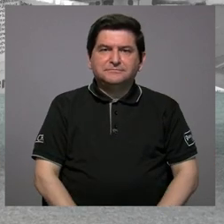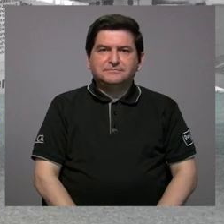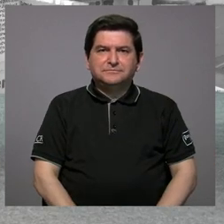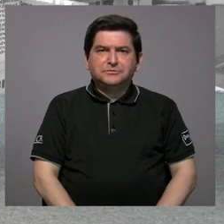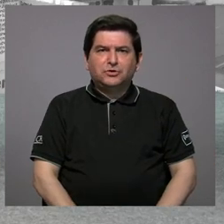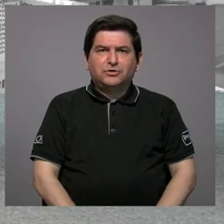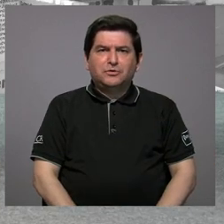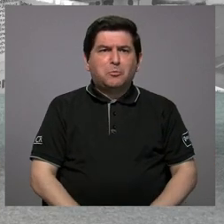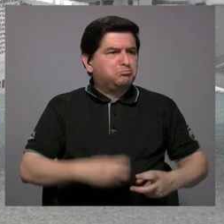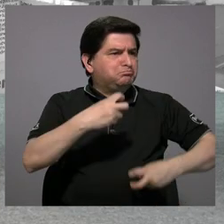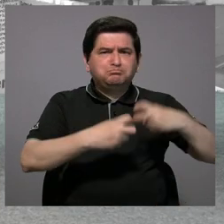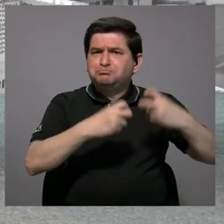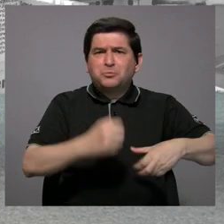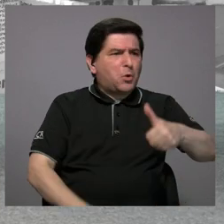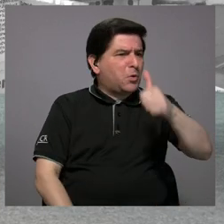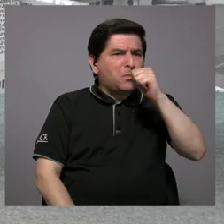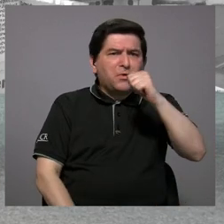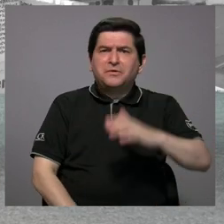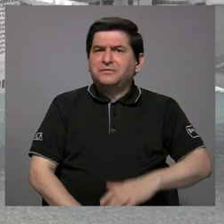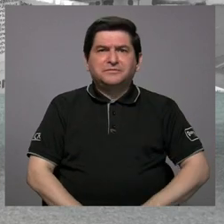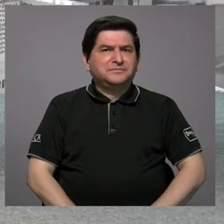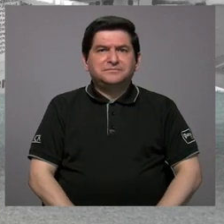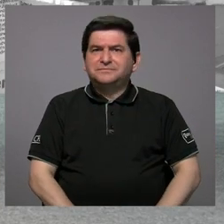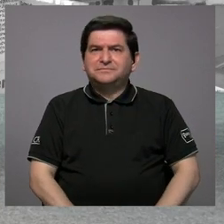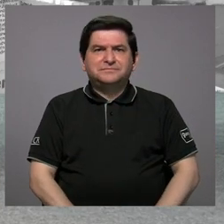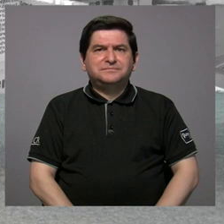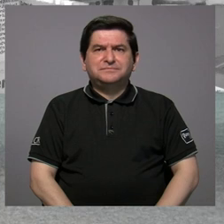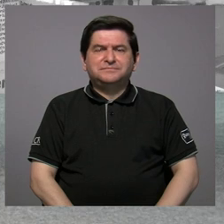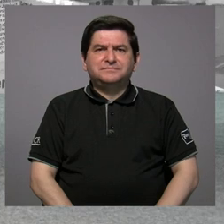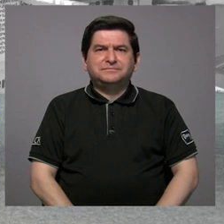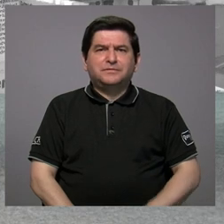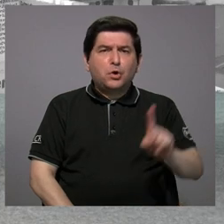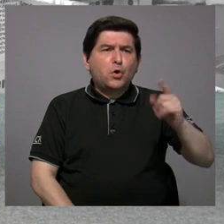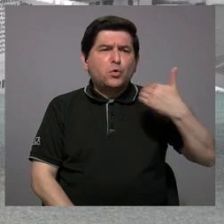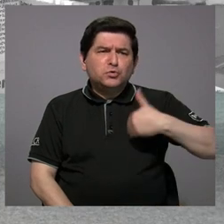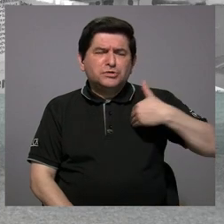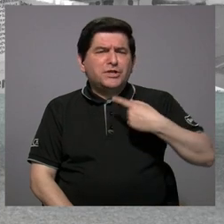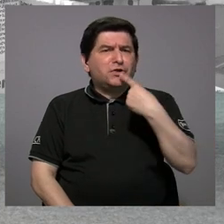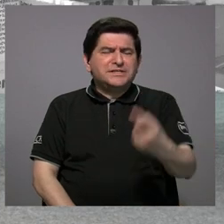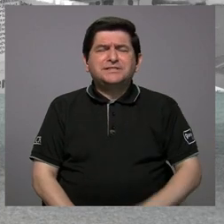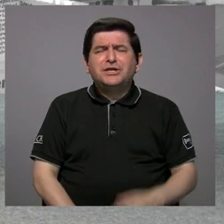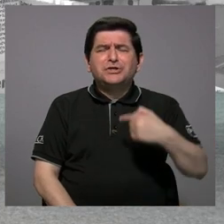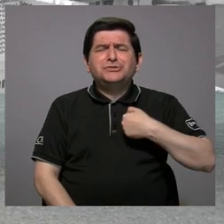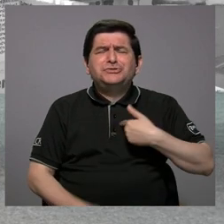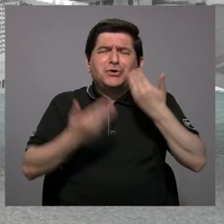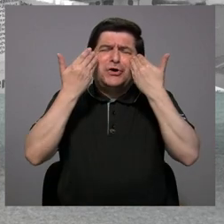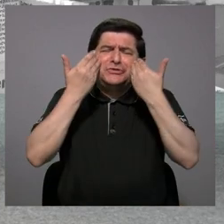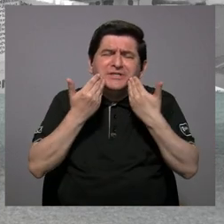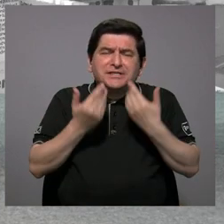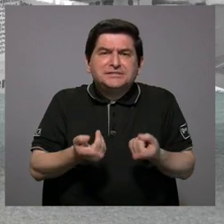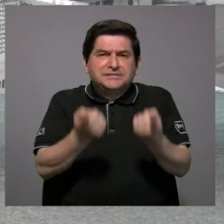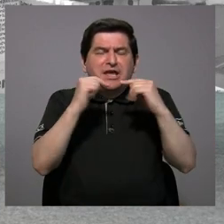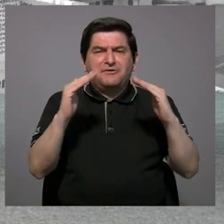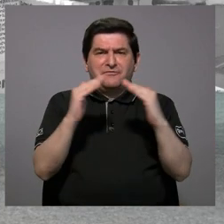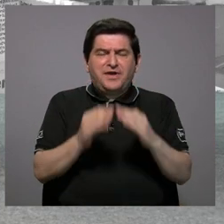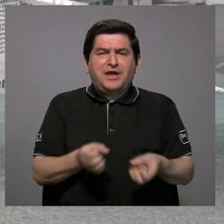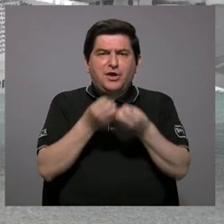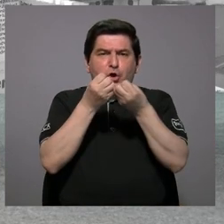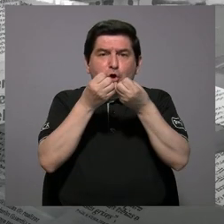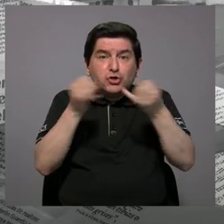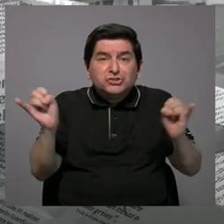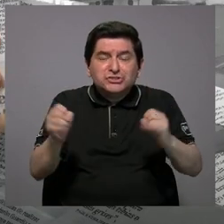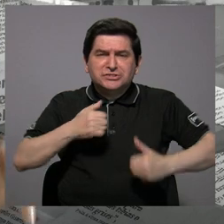no hay necesidad de agua, no tienen esa necesidad de agua. Un señor nos contaba, me dio tristeza, vengo de mi casa sin